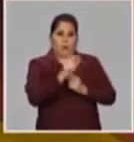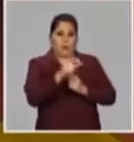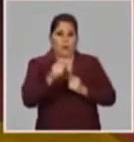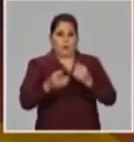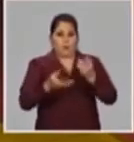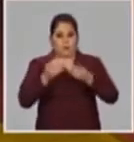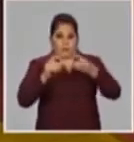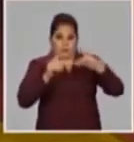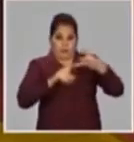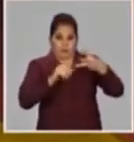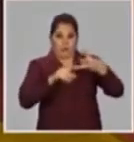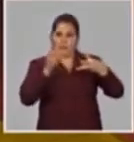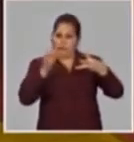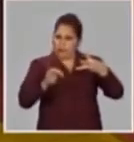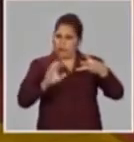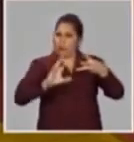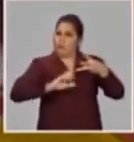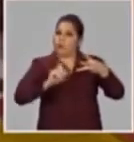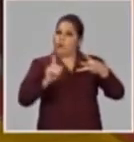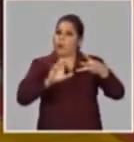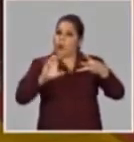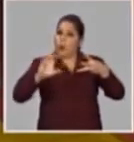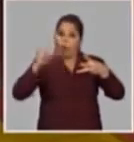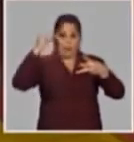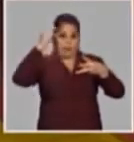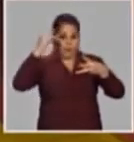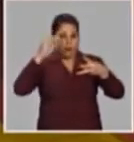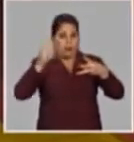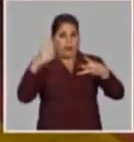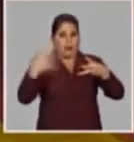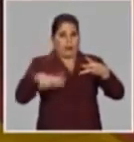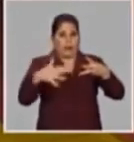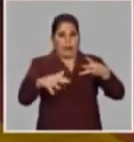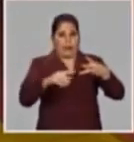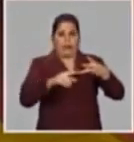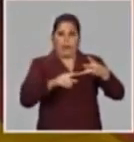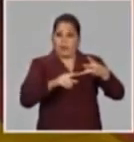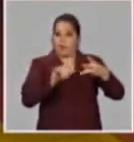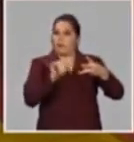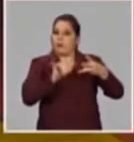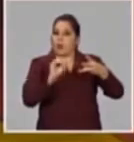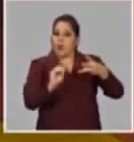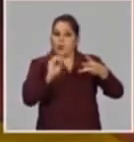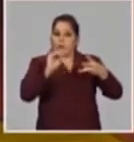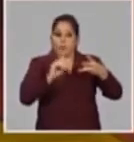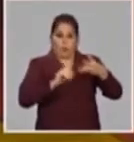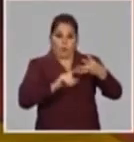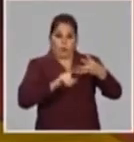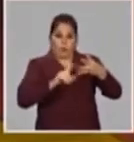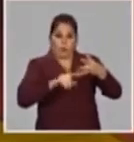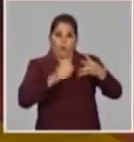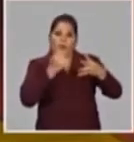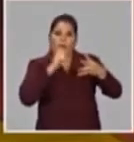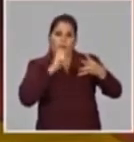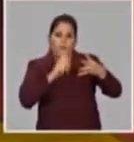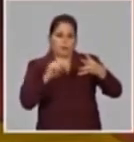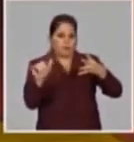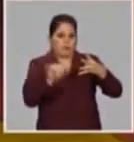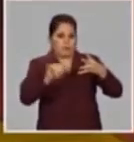Tres, es verdad que a las formas no estatales le incrementaste los costos. Tienen a subir. Y cuatro, el alto déficit